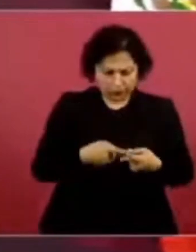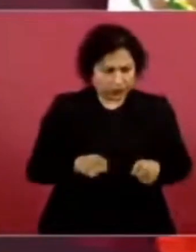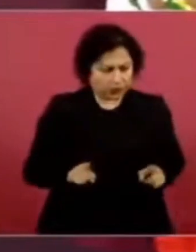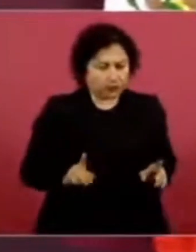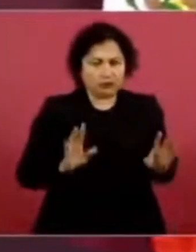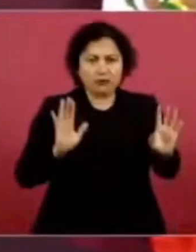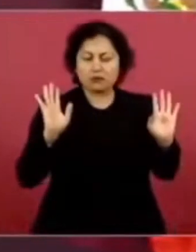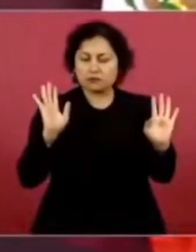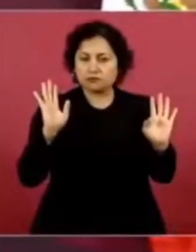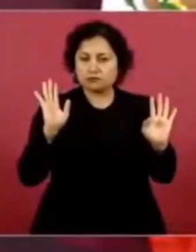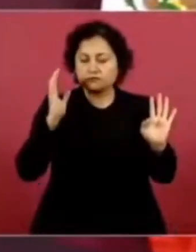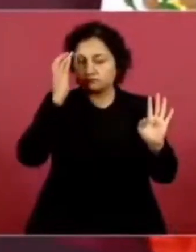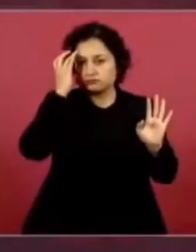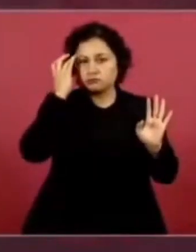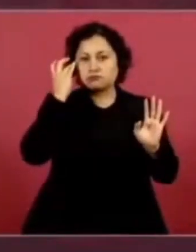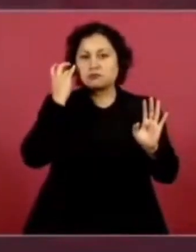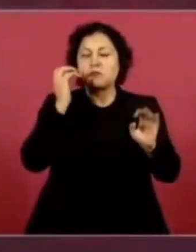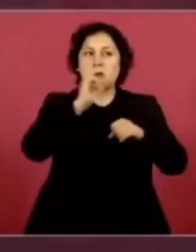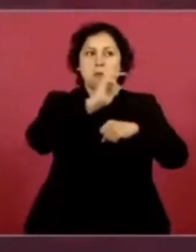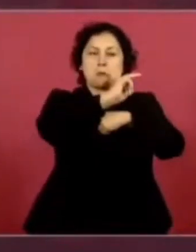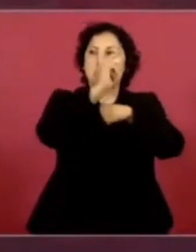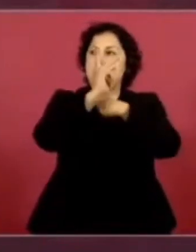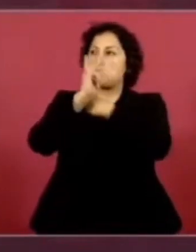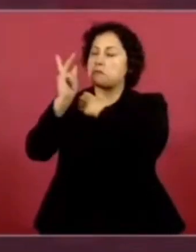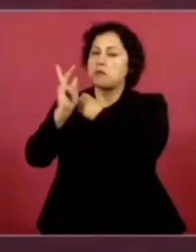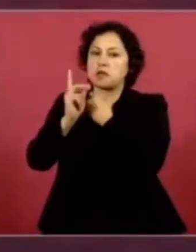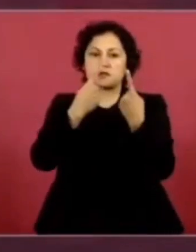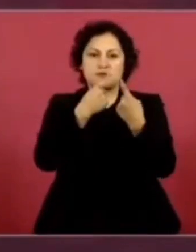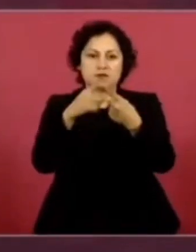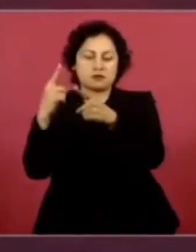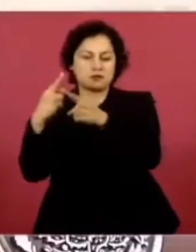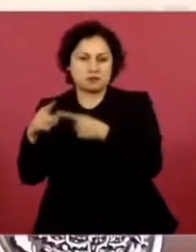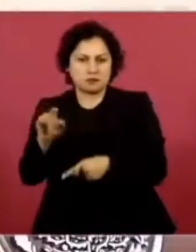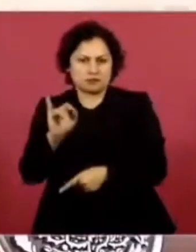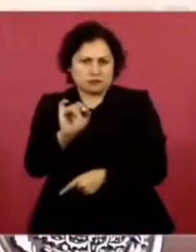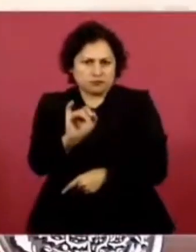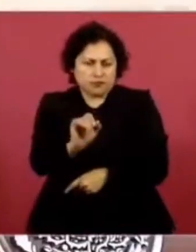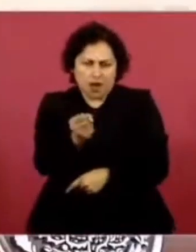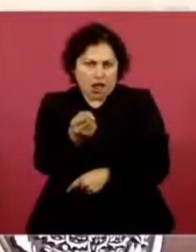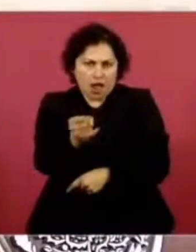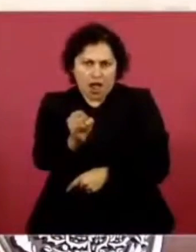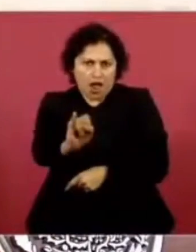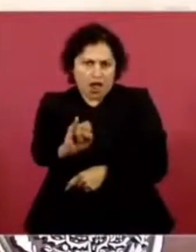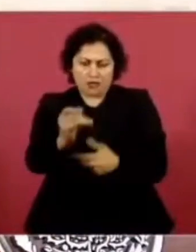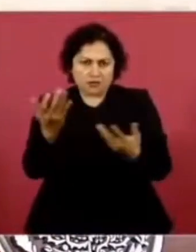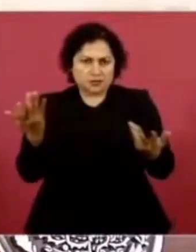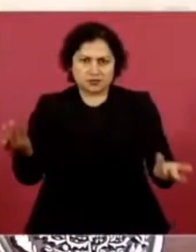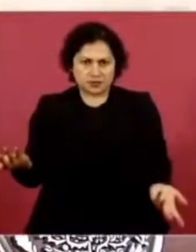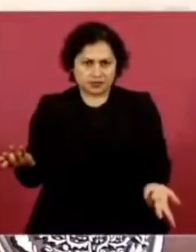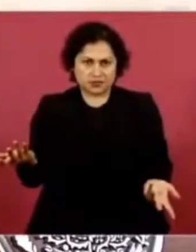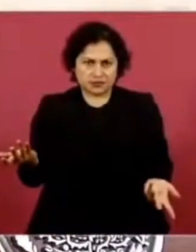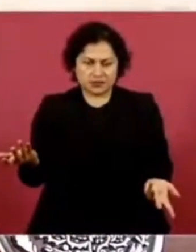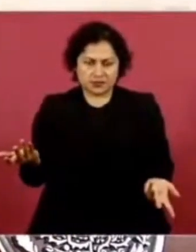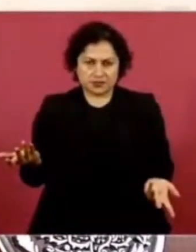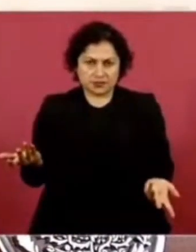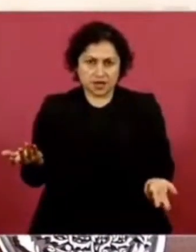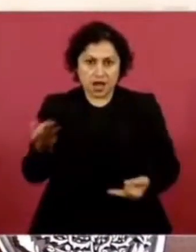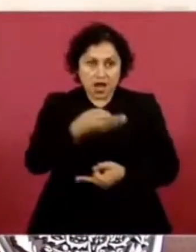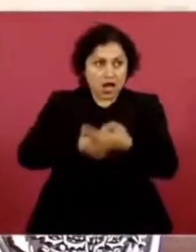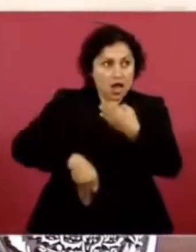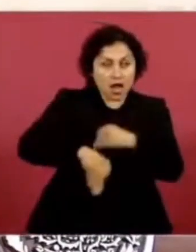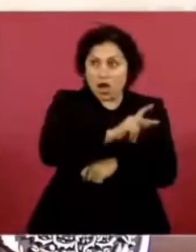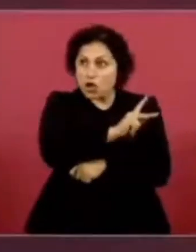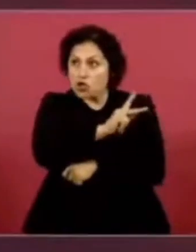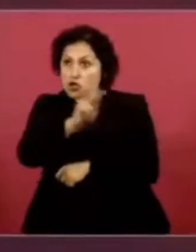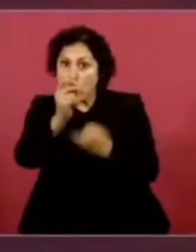con muchos países. No todos coincidimos porque también la democracia es